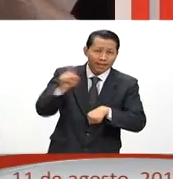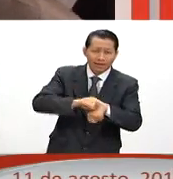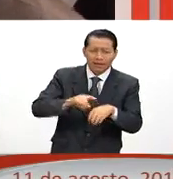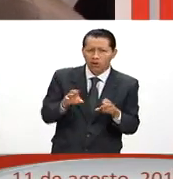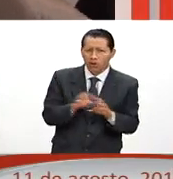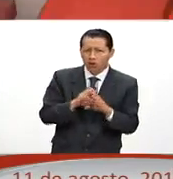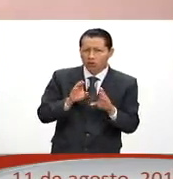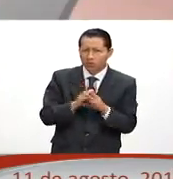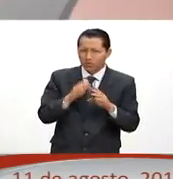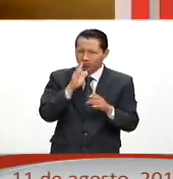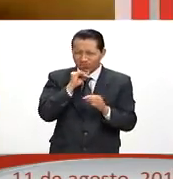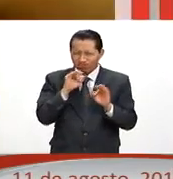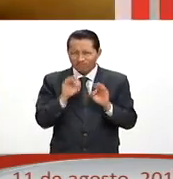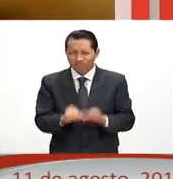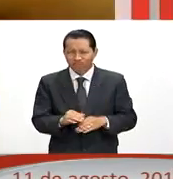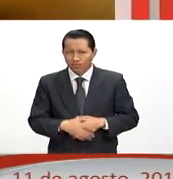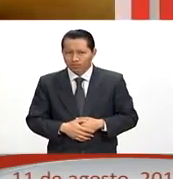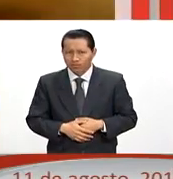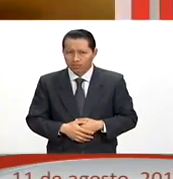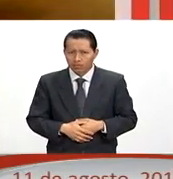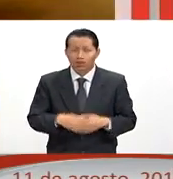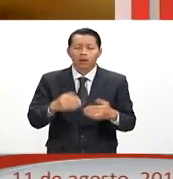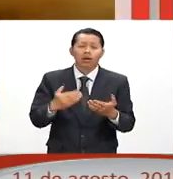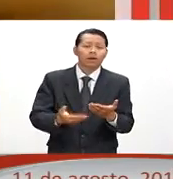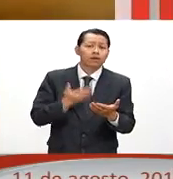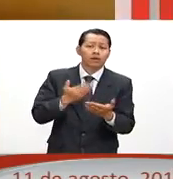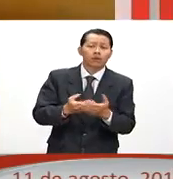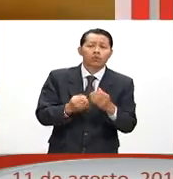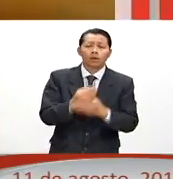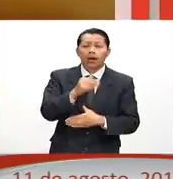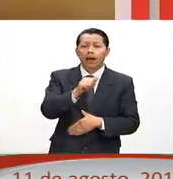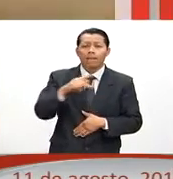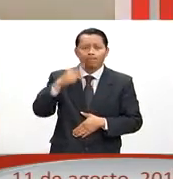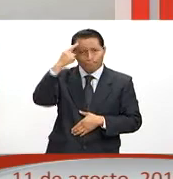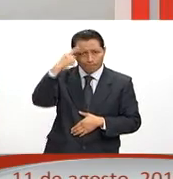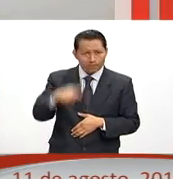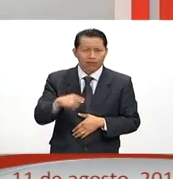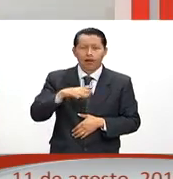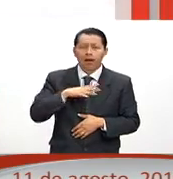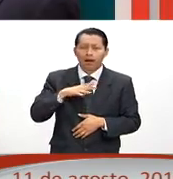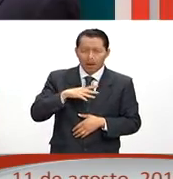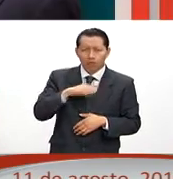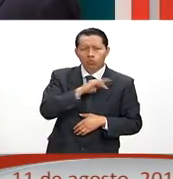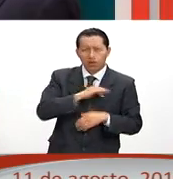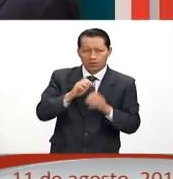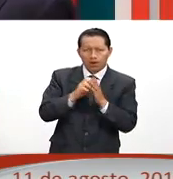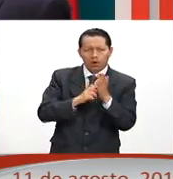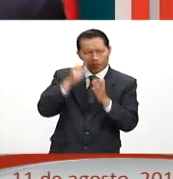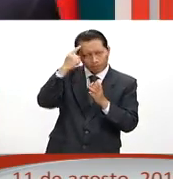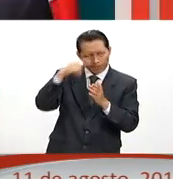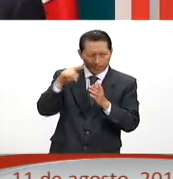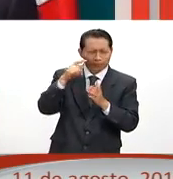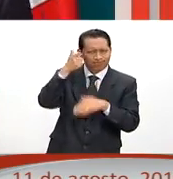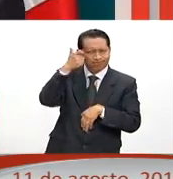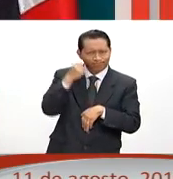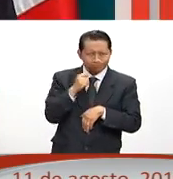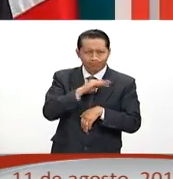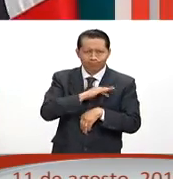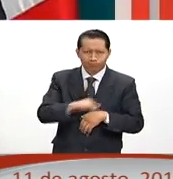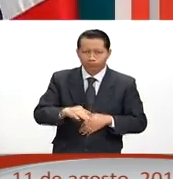es tan efectivo. Presenta una aplicación que fomenta el ahorro para el retiro. Representa el